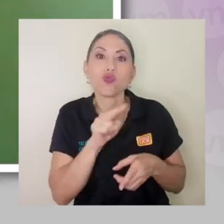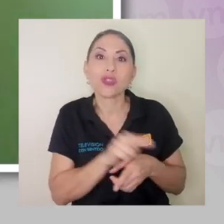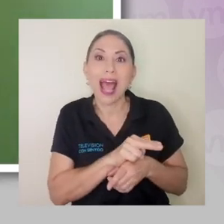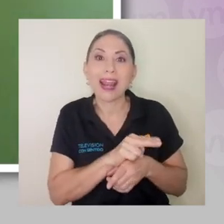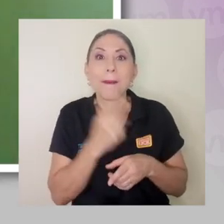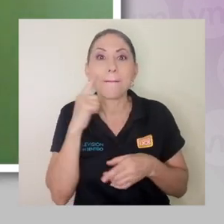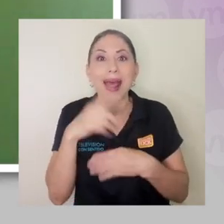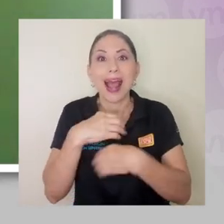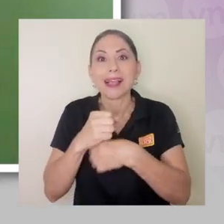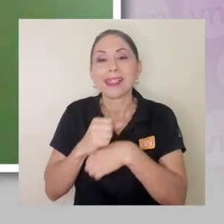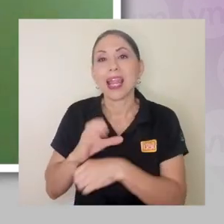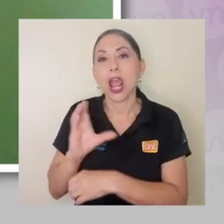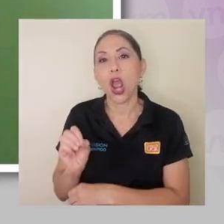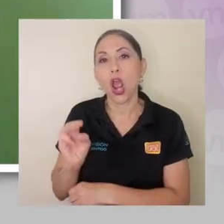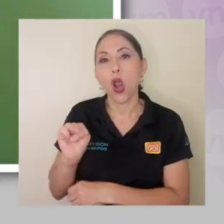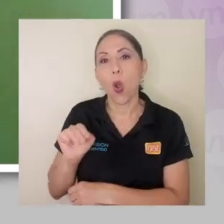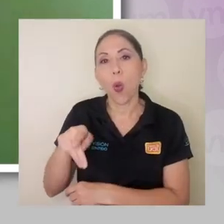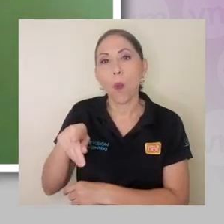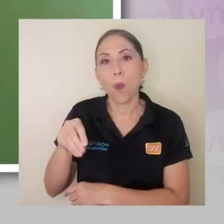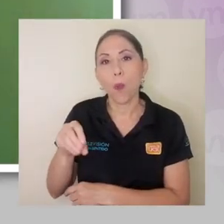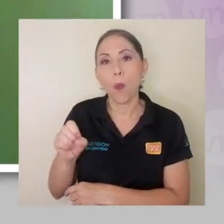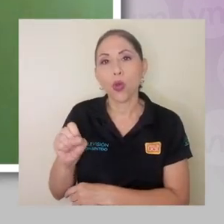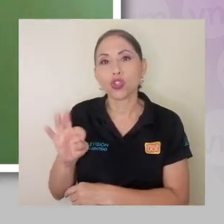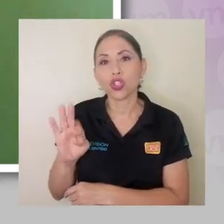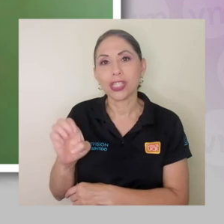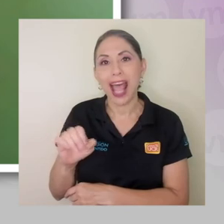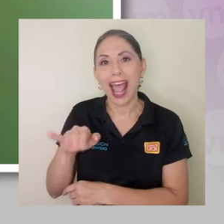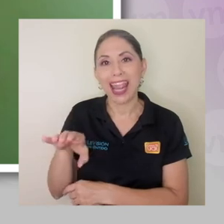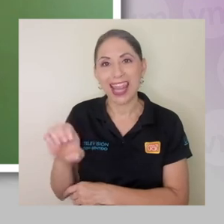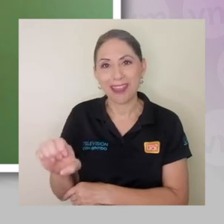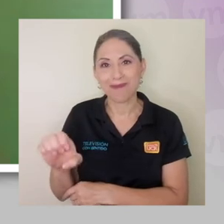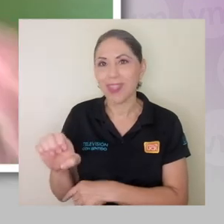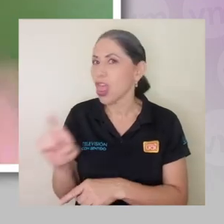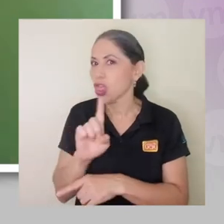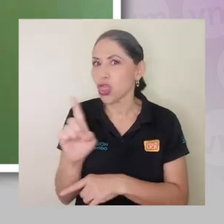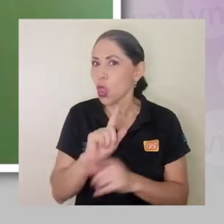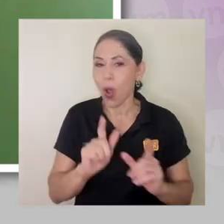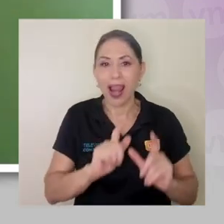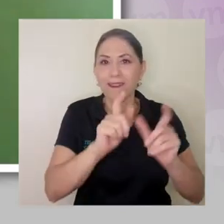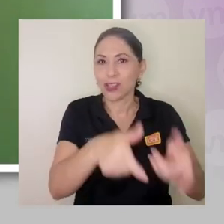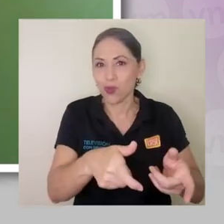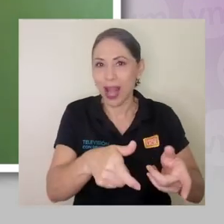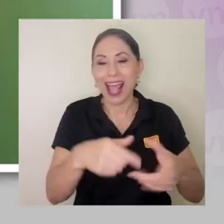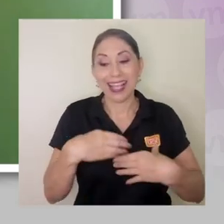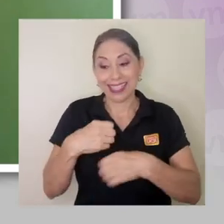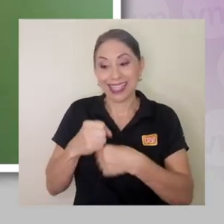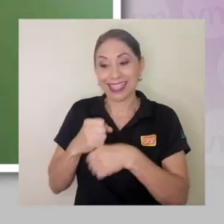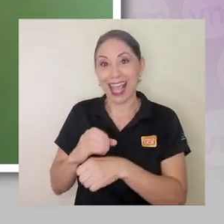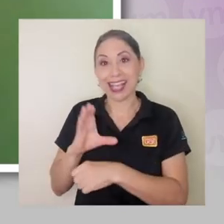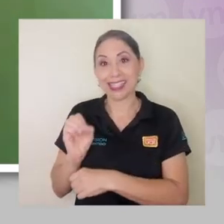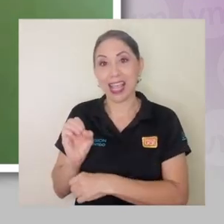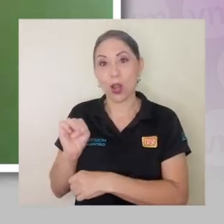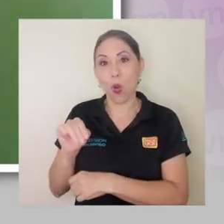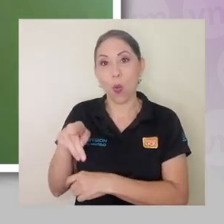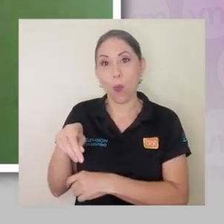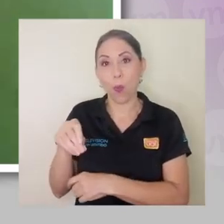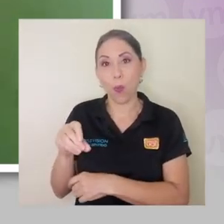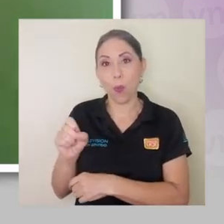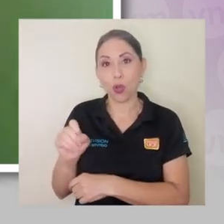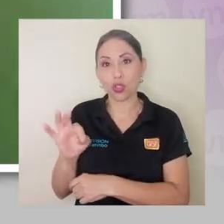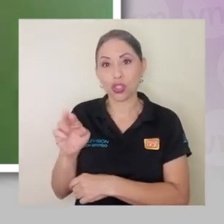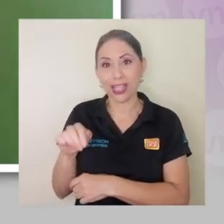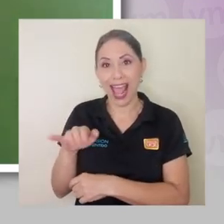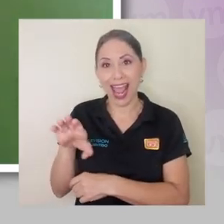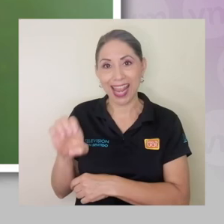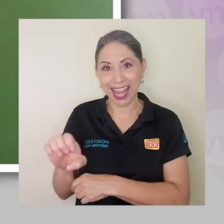compostaje, no que se tiren a la basura corriente, ¿verdad? Porque, si se hace compostaje, los nutrientes